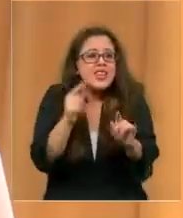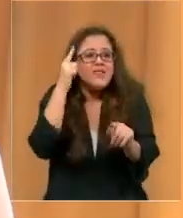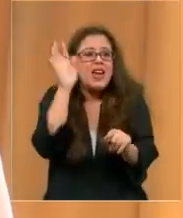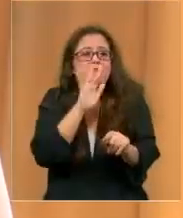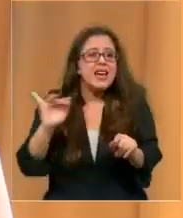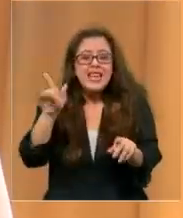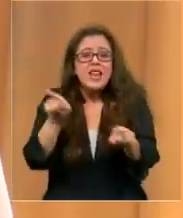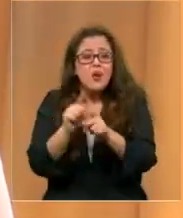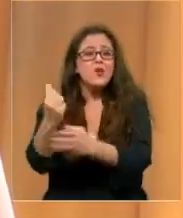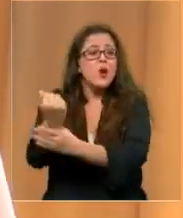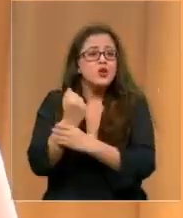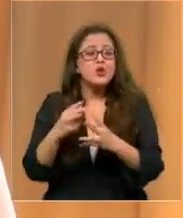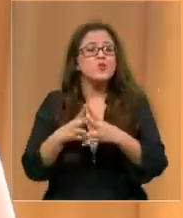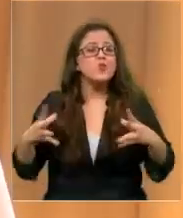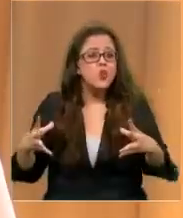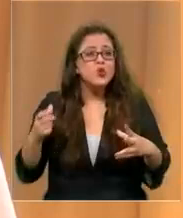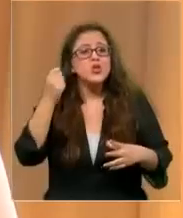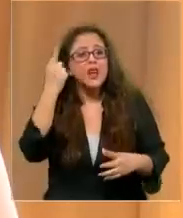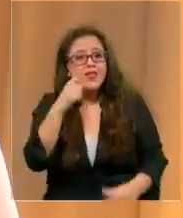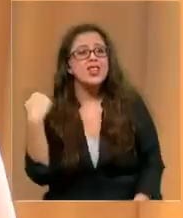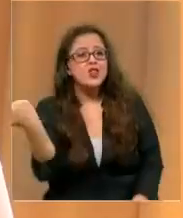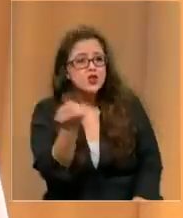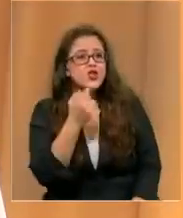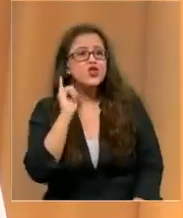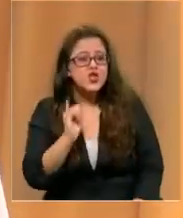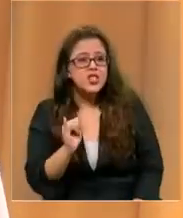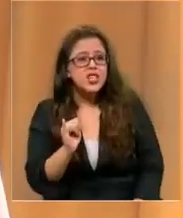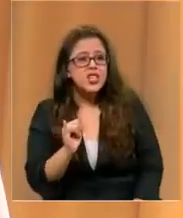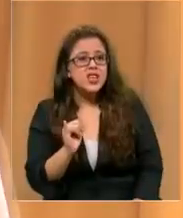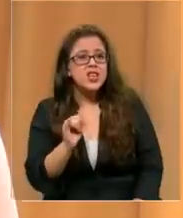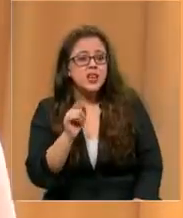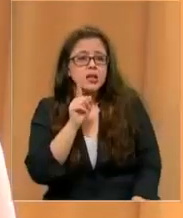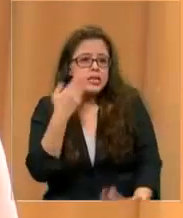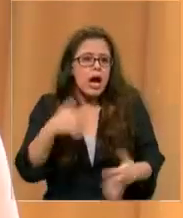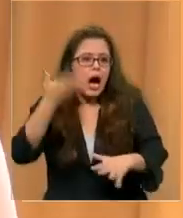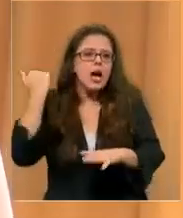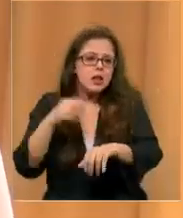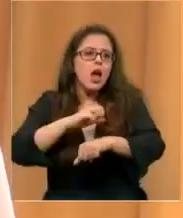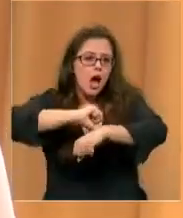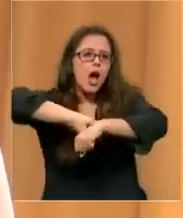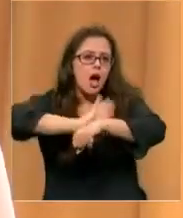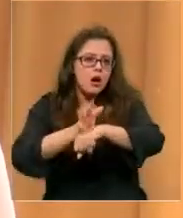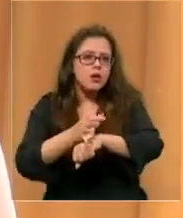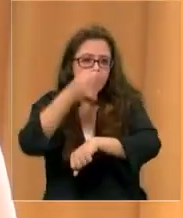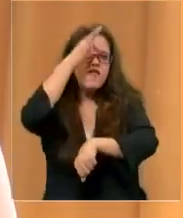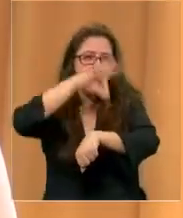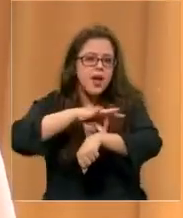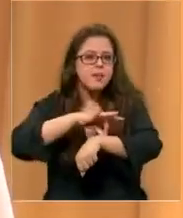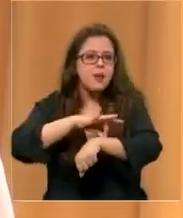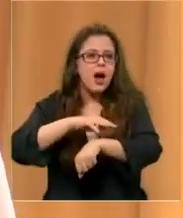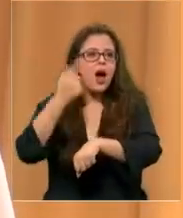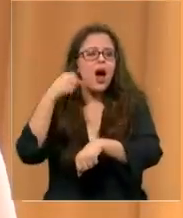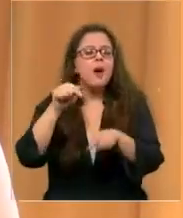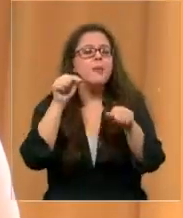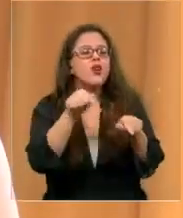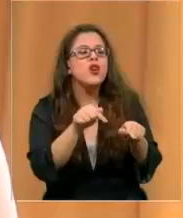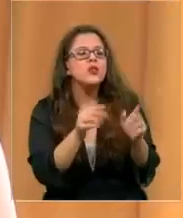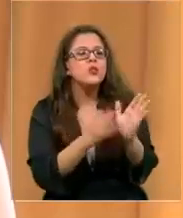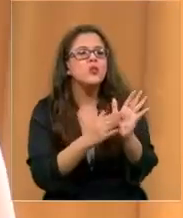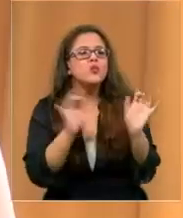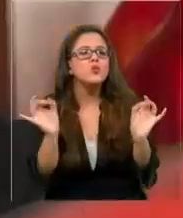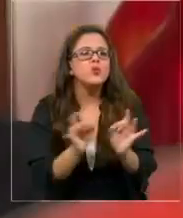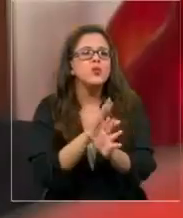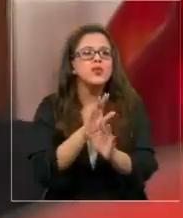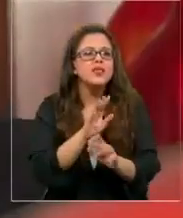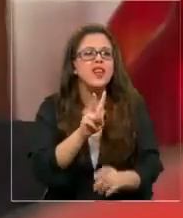si nos ayudó mucho el que saber que nosotros sí habíamos tenido COVID y ese ya era un antecedente que podía arrojar que Vicente